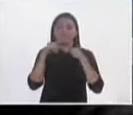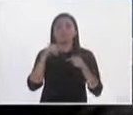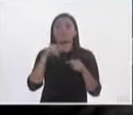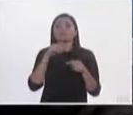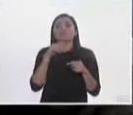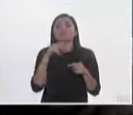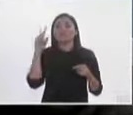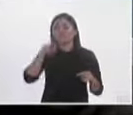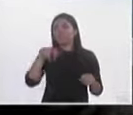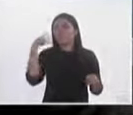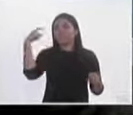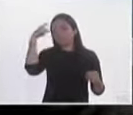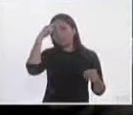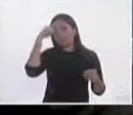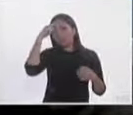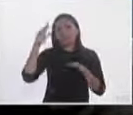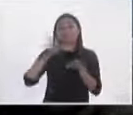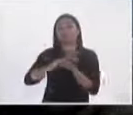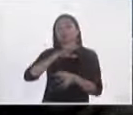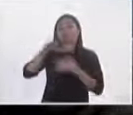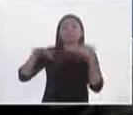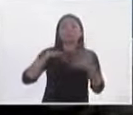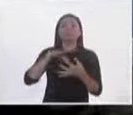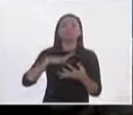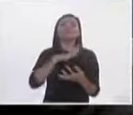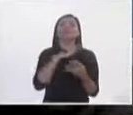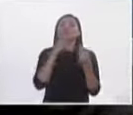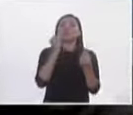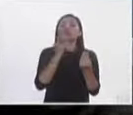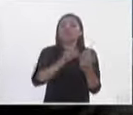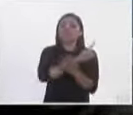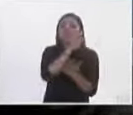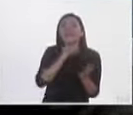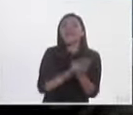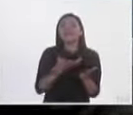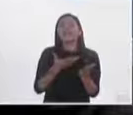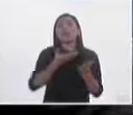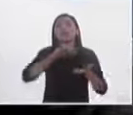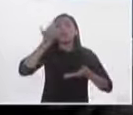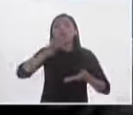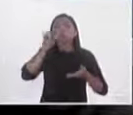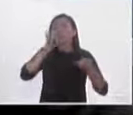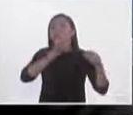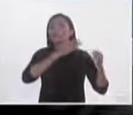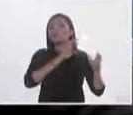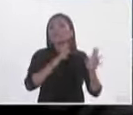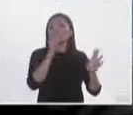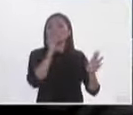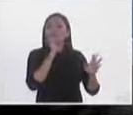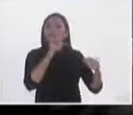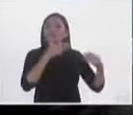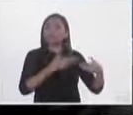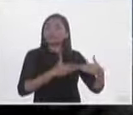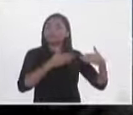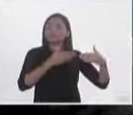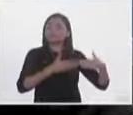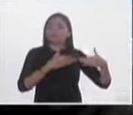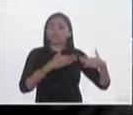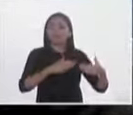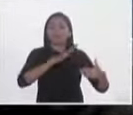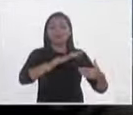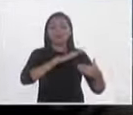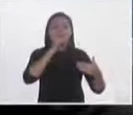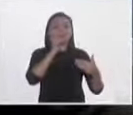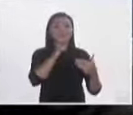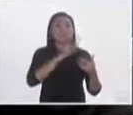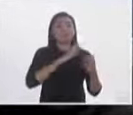llegada de los independientes. Es decir, hay una serie de reglas, de rutinas, de usos, costumbres, asuntos que tienen que ver con la agenda,